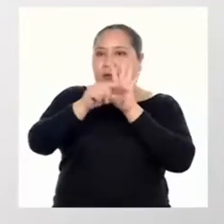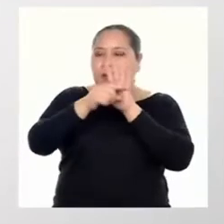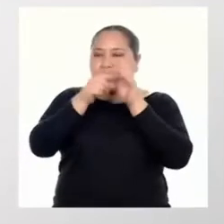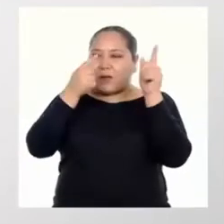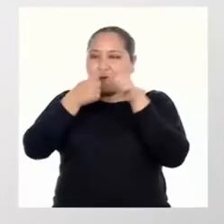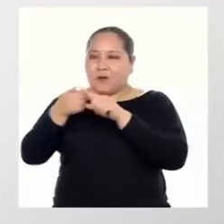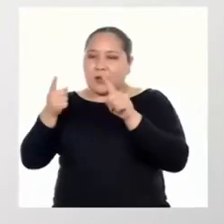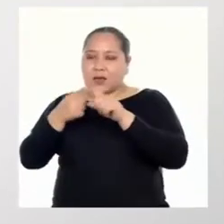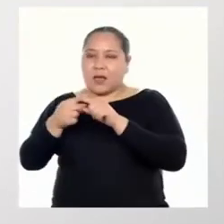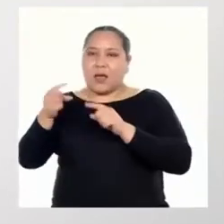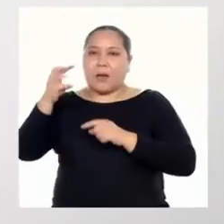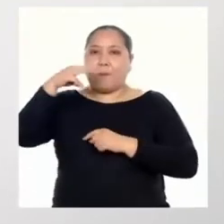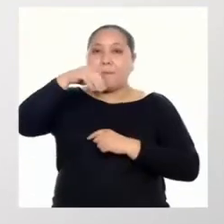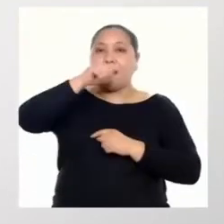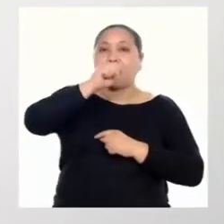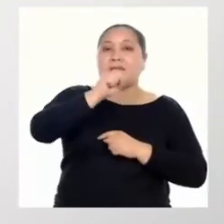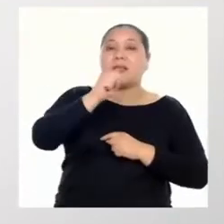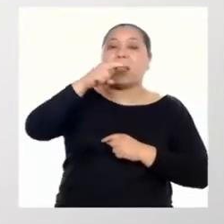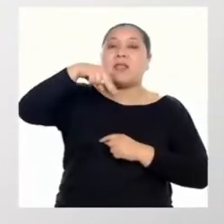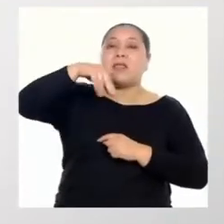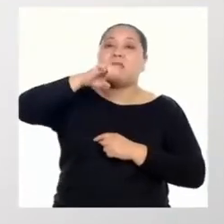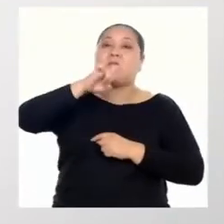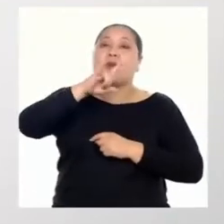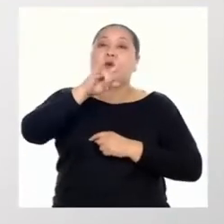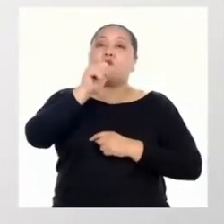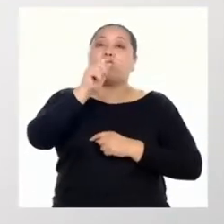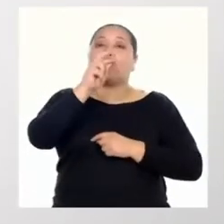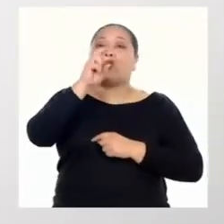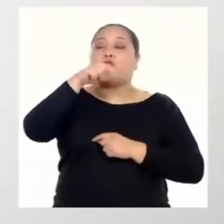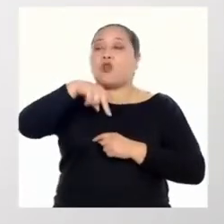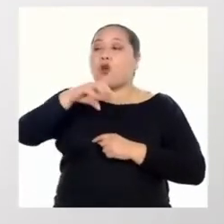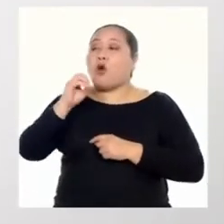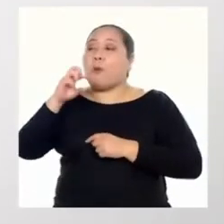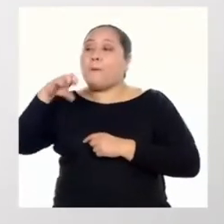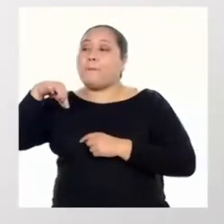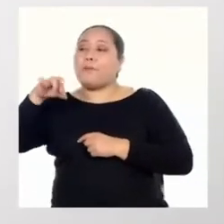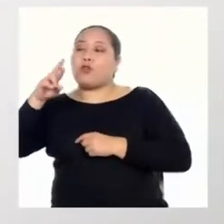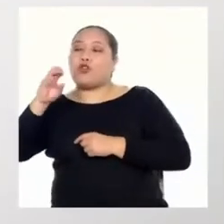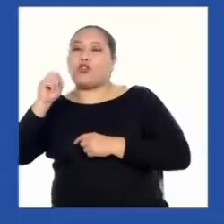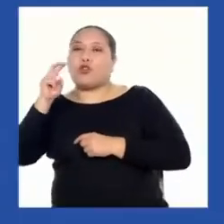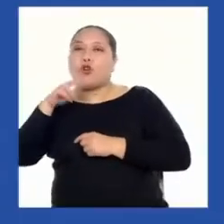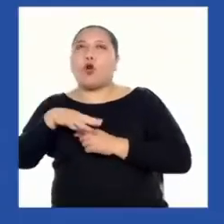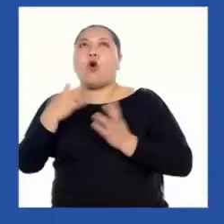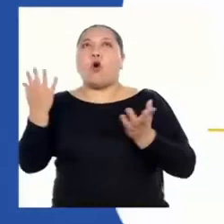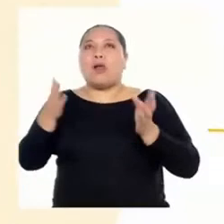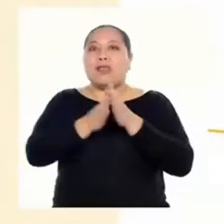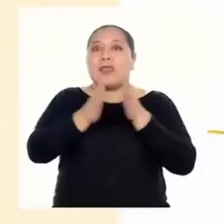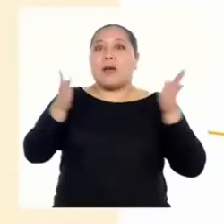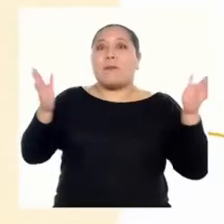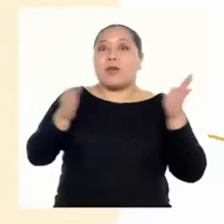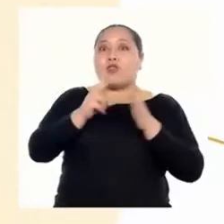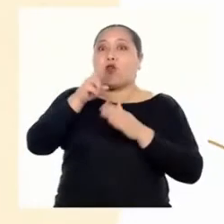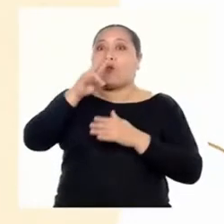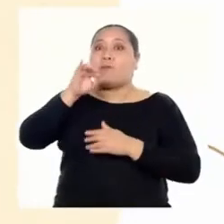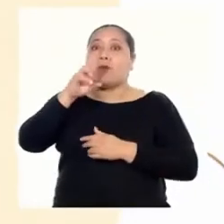entre la masa del neutrón y protón o entre el tamaño de un virus y una bacteria.